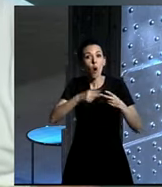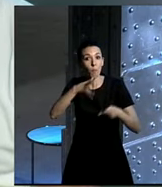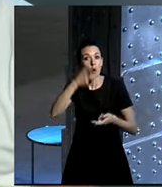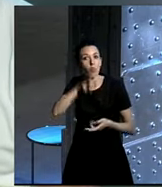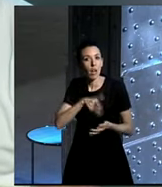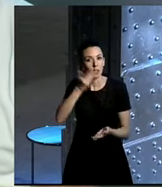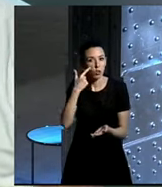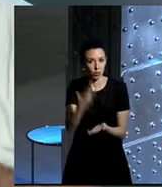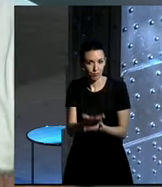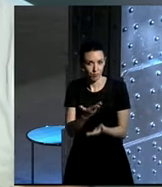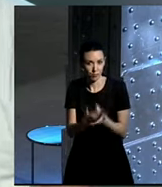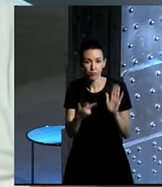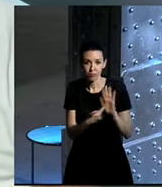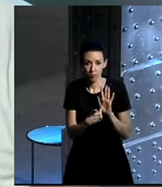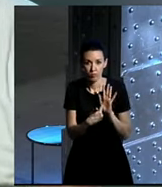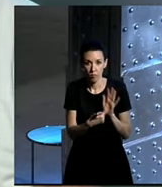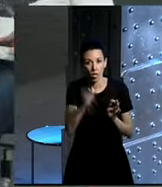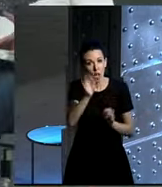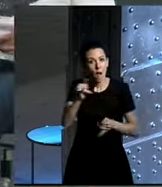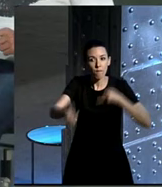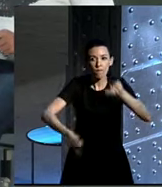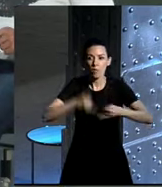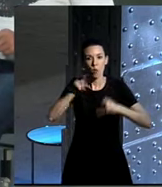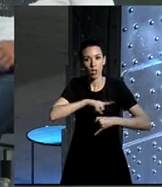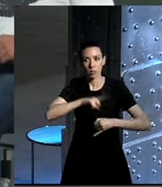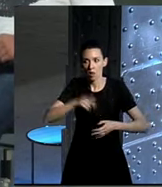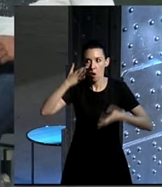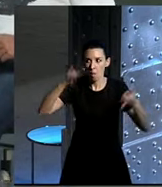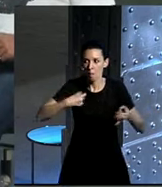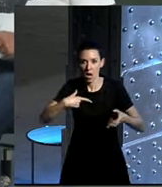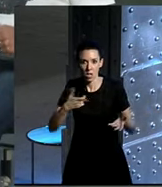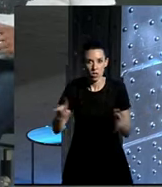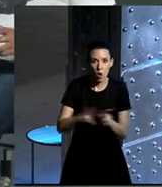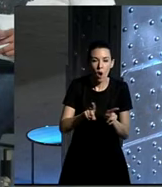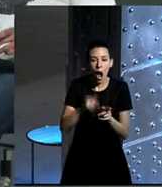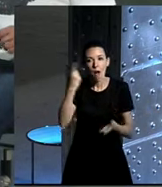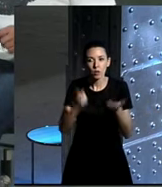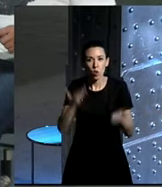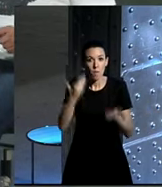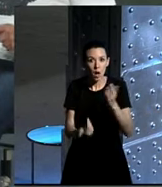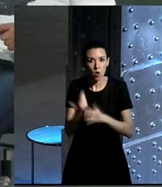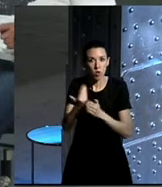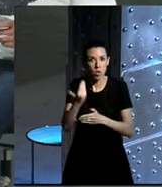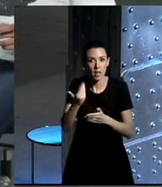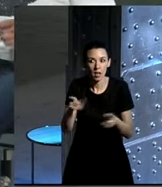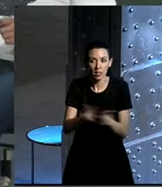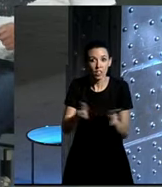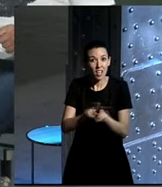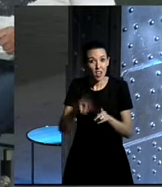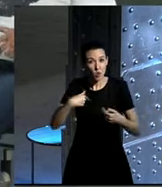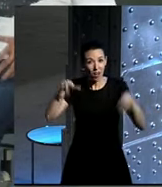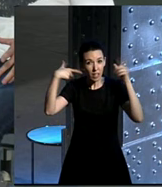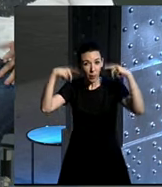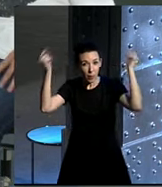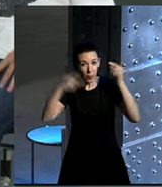demuestran. Es verdad que cuando vas en bici por la ciudad tienes una sensación de peligro. Yo en el libro lo comparo los primeros días que vas en bici como ser Frodo, Bolsón,